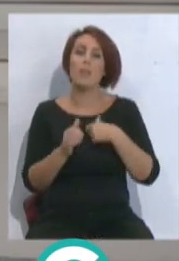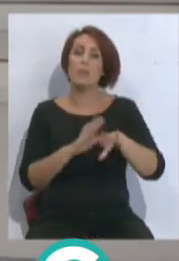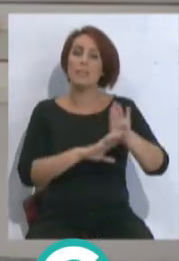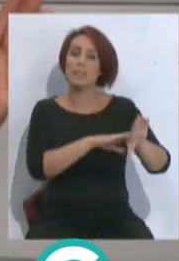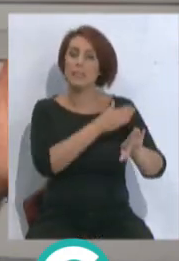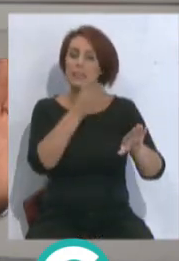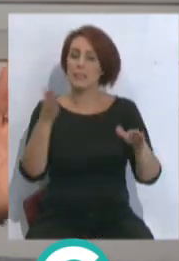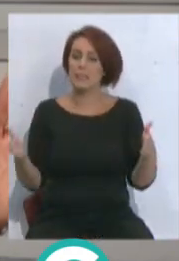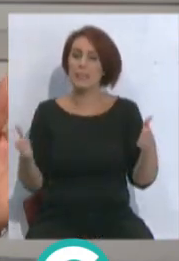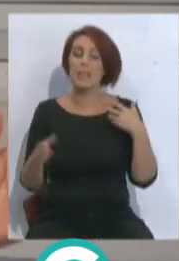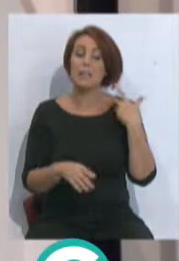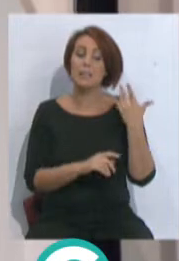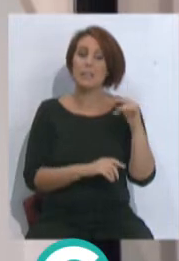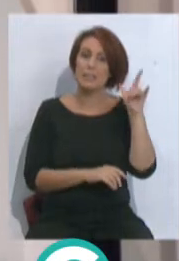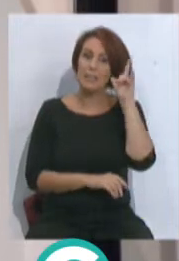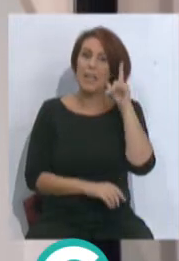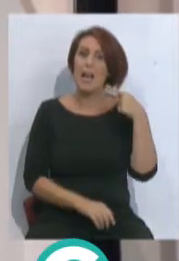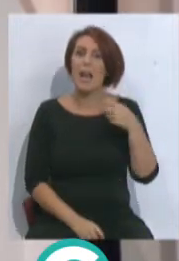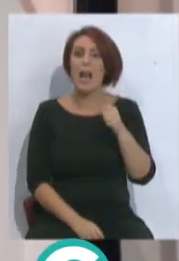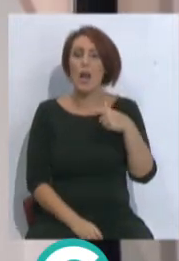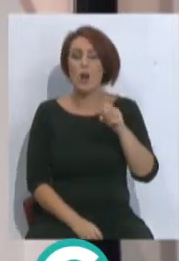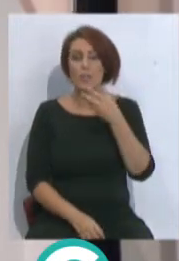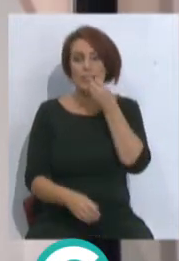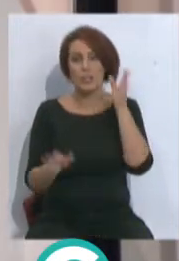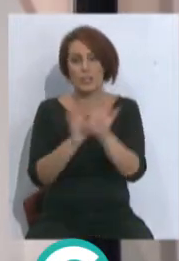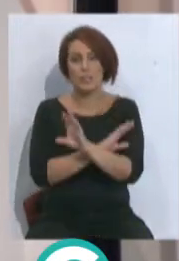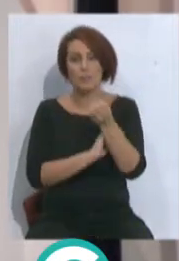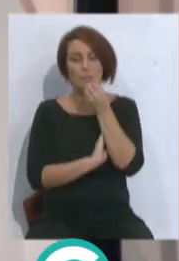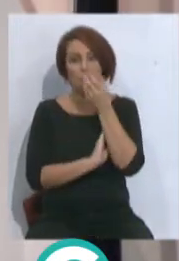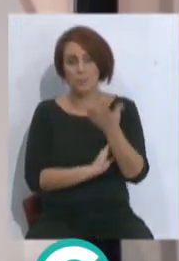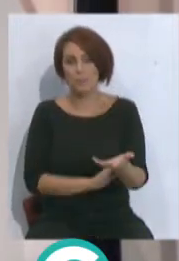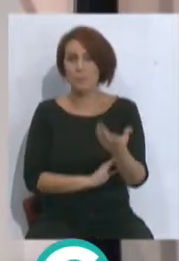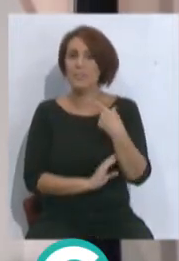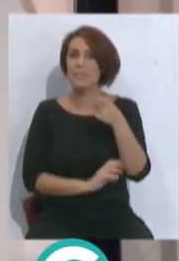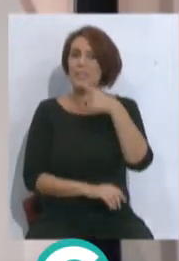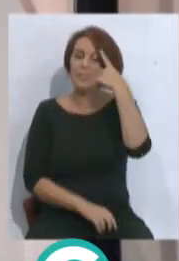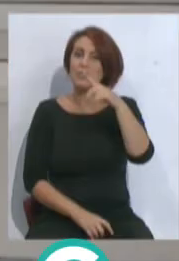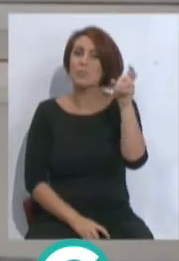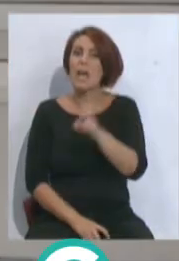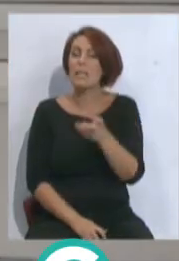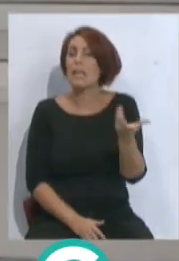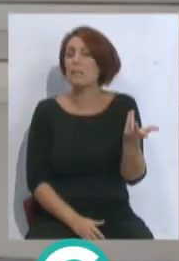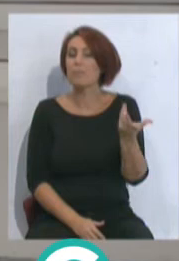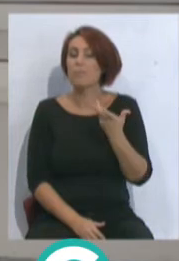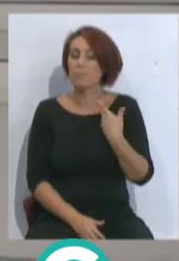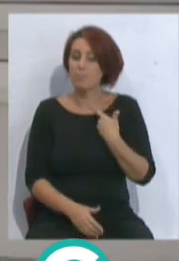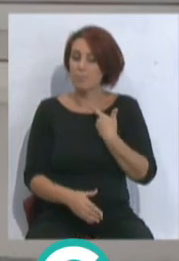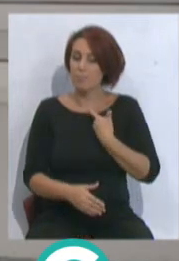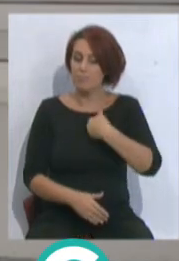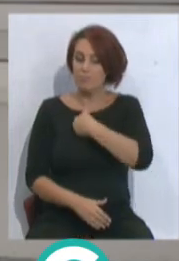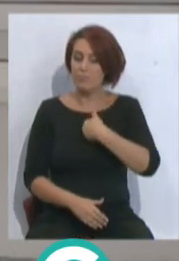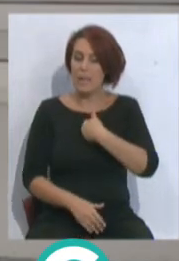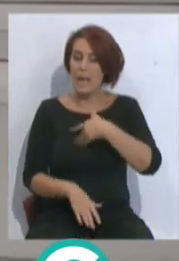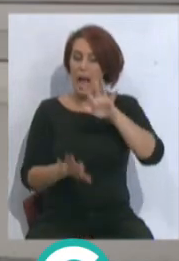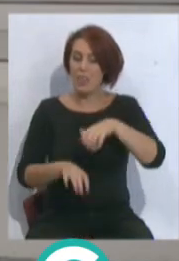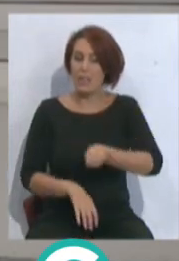a derecha. A mi izquierda, don Ángel Gago. Muy buenas noches. Bueno, usted sabe que viene en calidad de abonado del